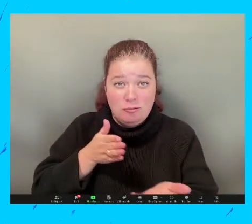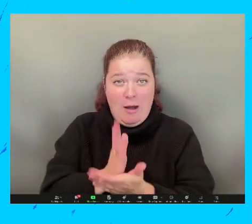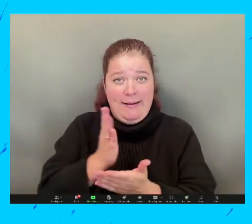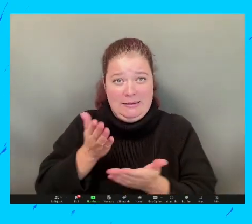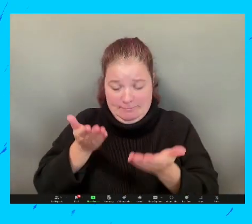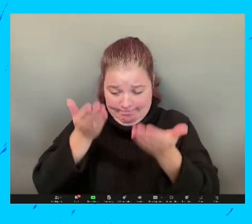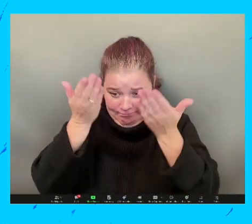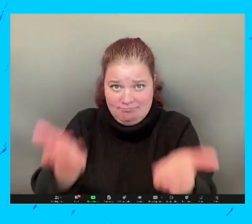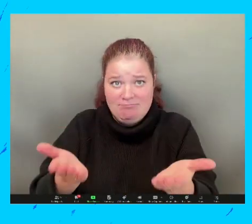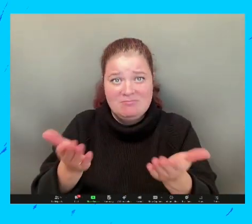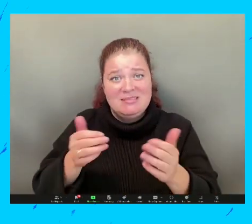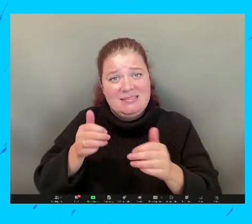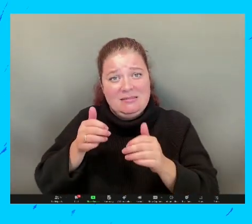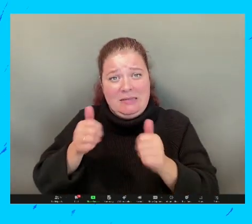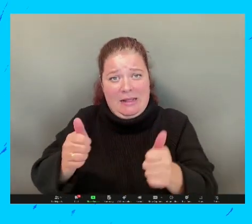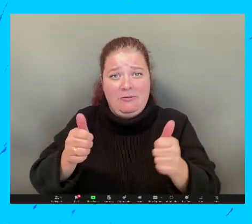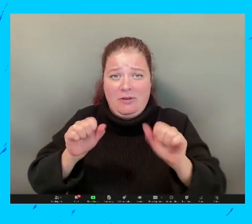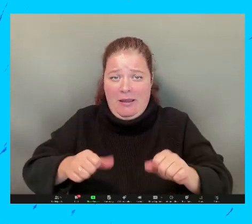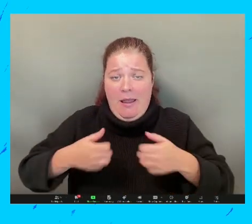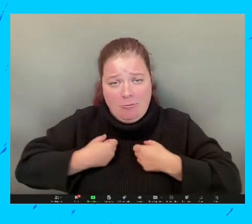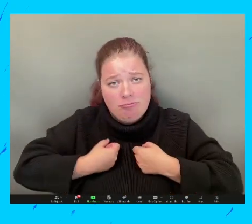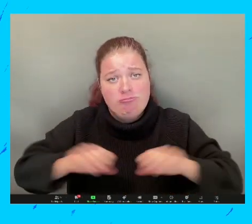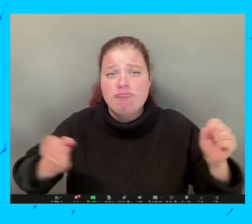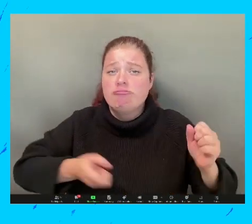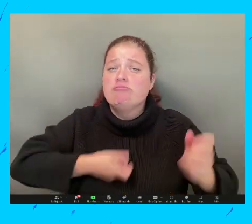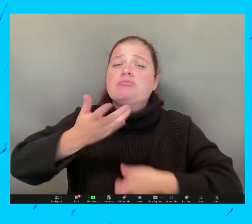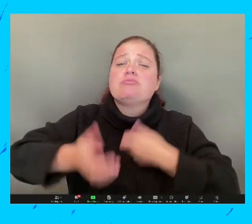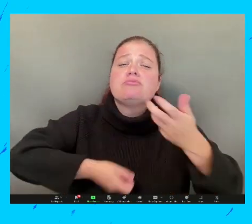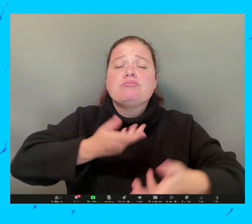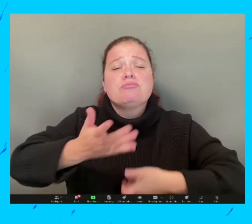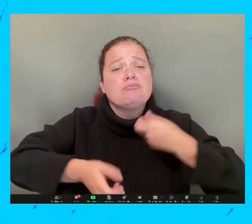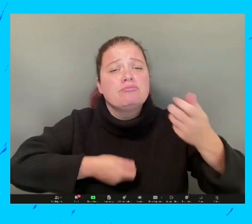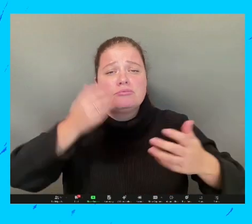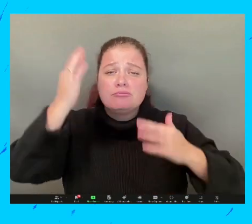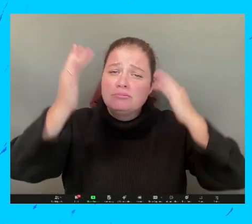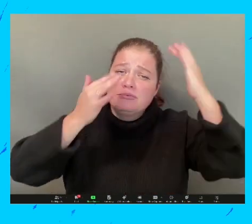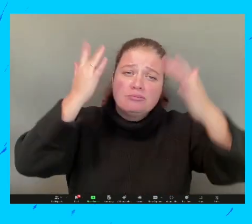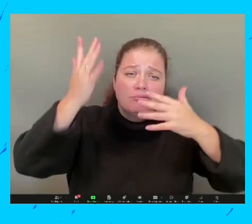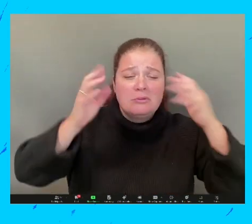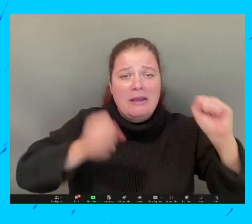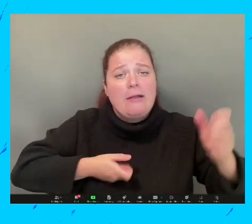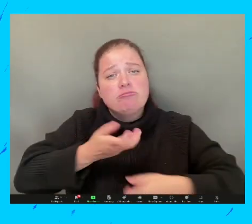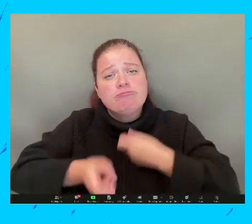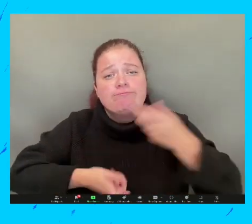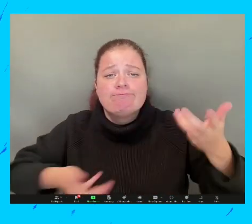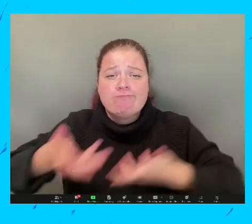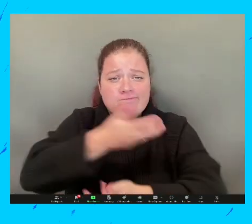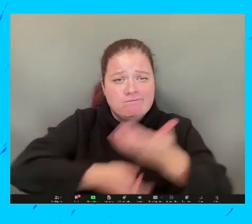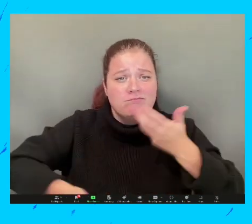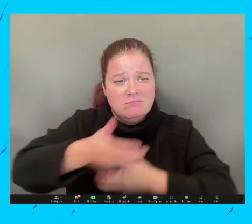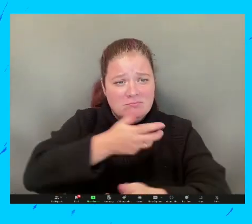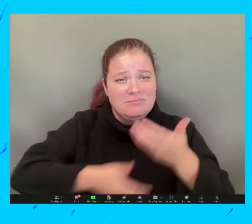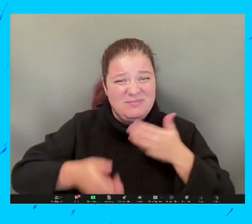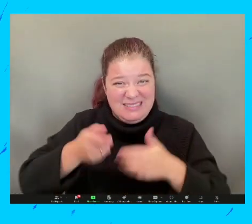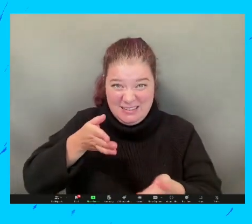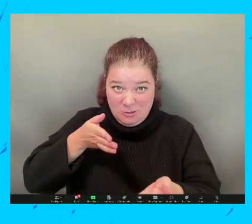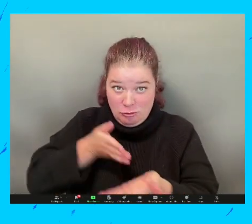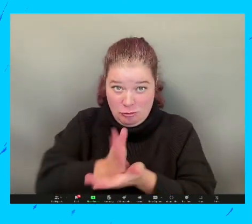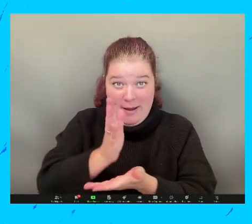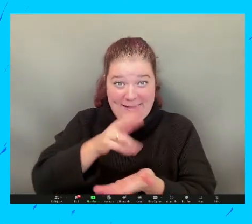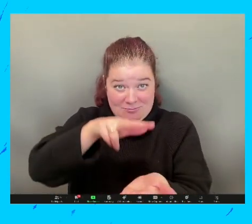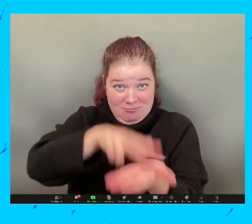responsabilidad de los jóvenes que piensan y que tengan derecho de expresarse. Yo creo que tenemos que darle a los jóvenes un espacio para que